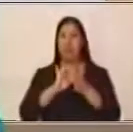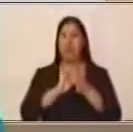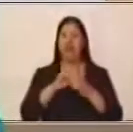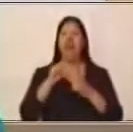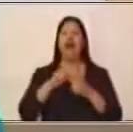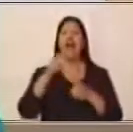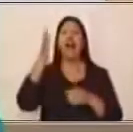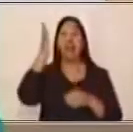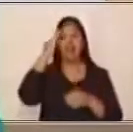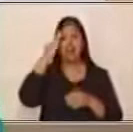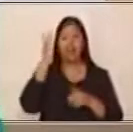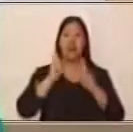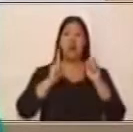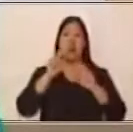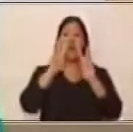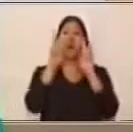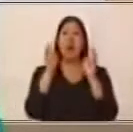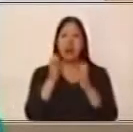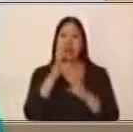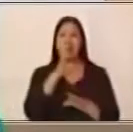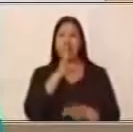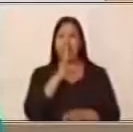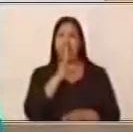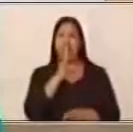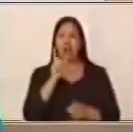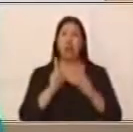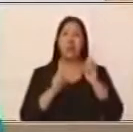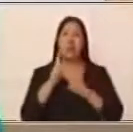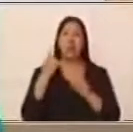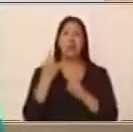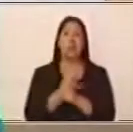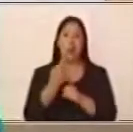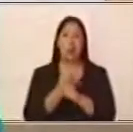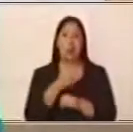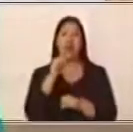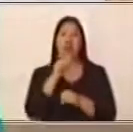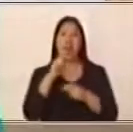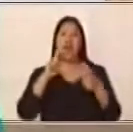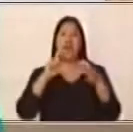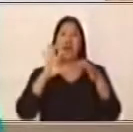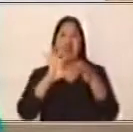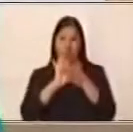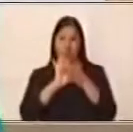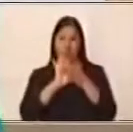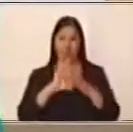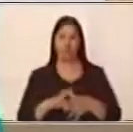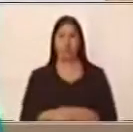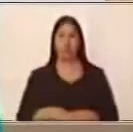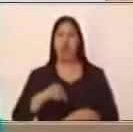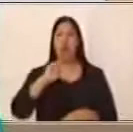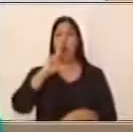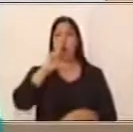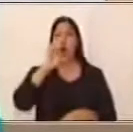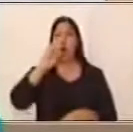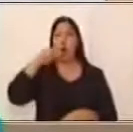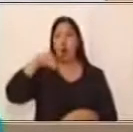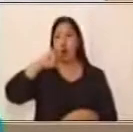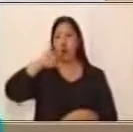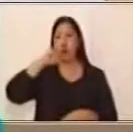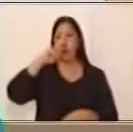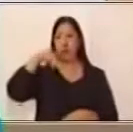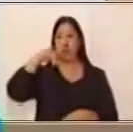hablando y qué utilidad se le da a la conjunción. Estas sirven de enlace